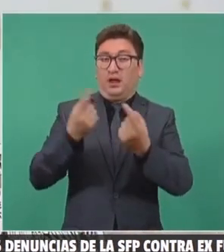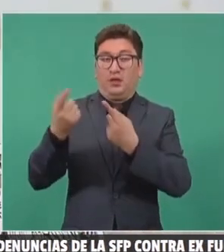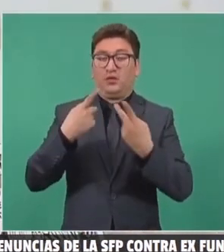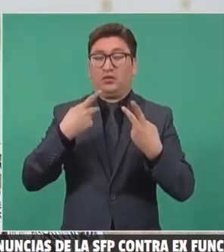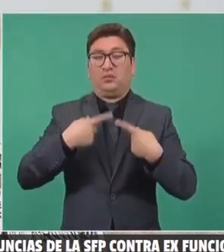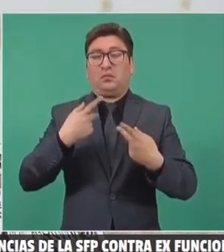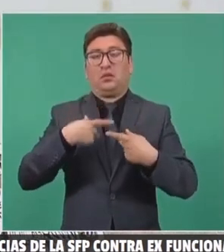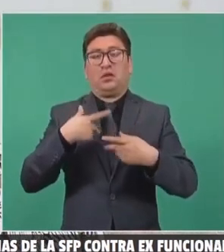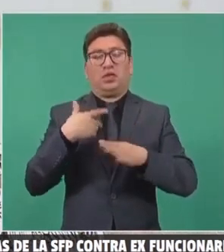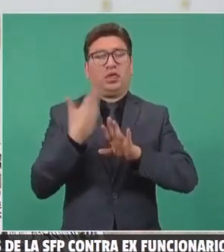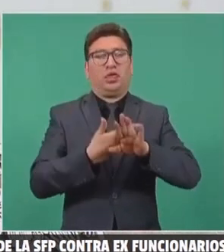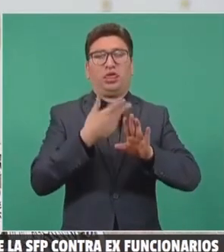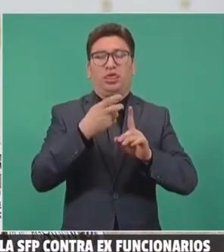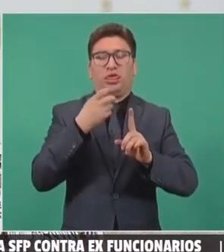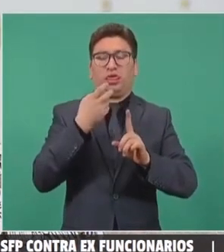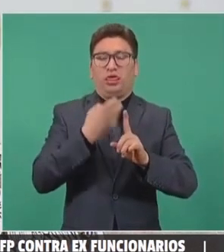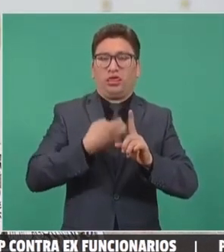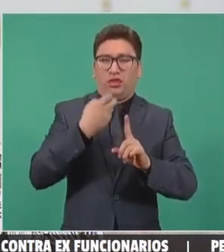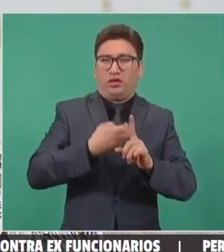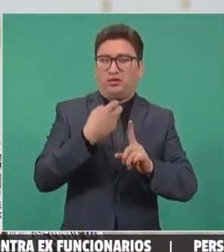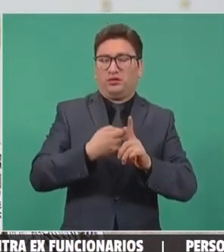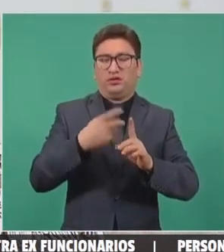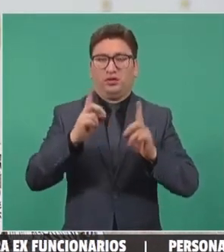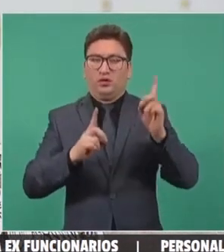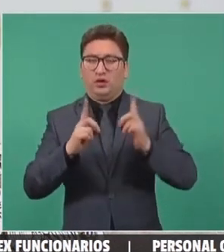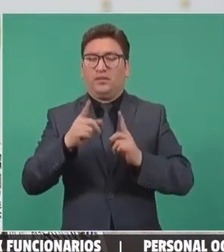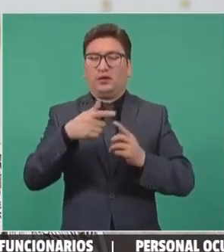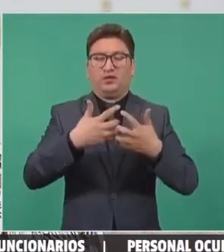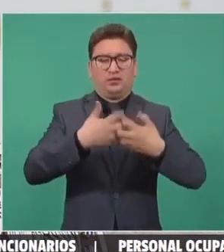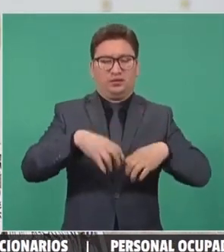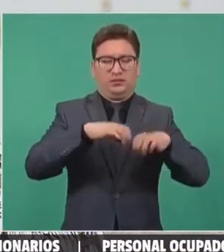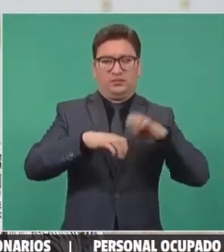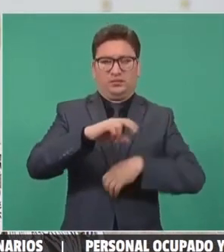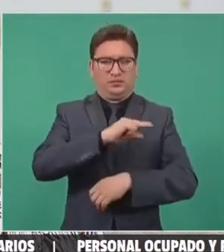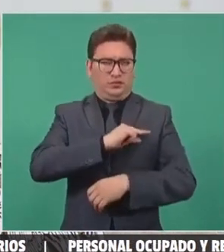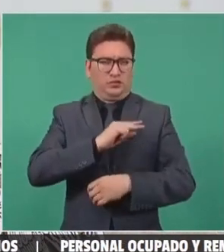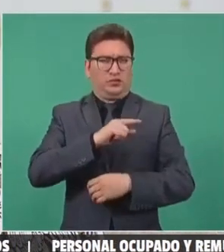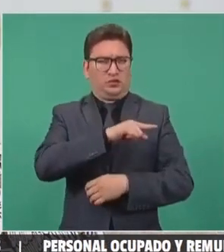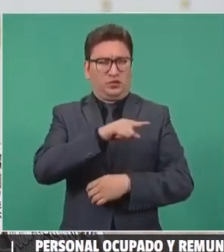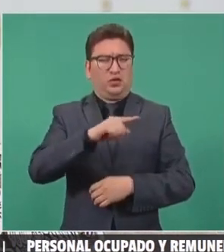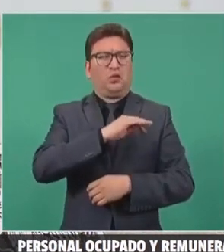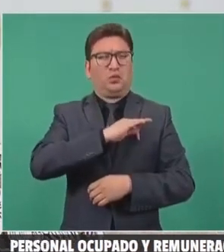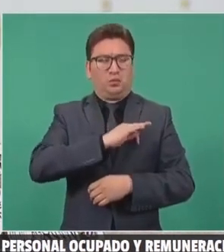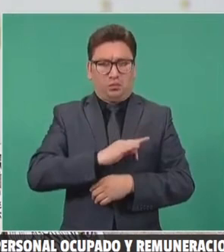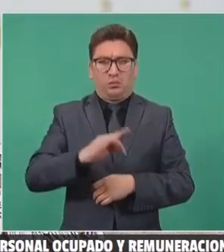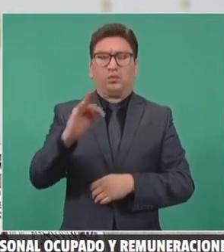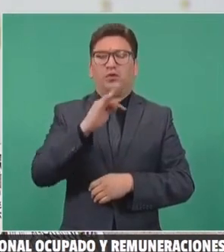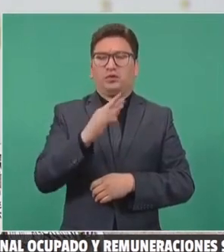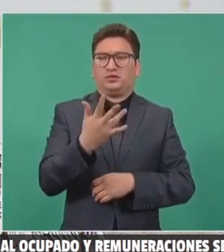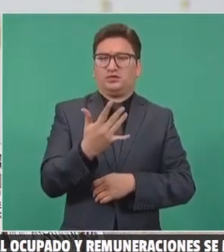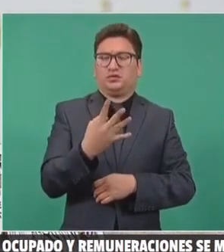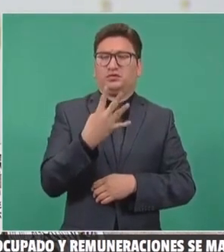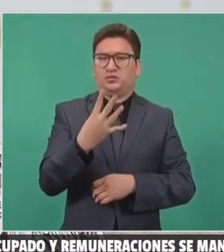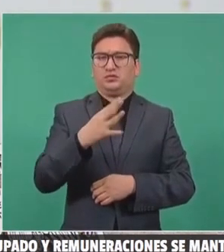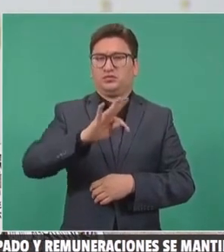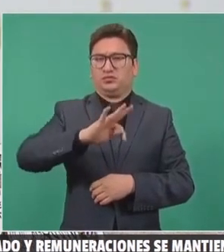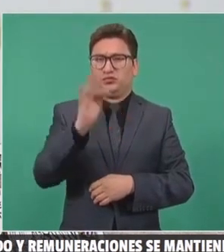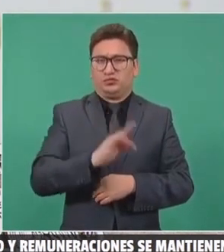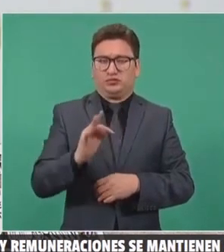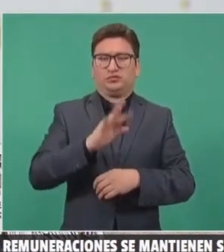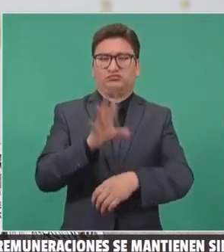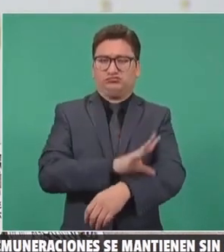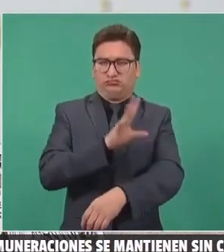de la Comisión, pero la empresa pública cuenta con la capacidad para producir el 54 por ciento de la